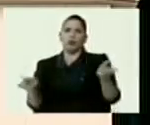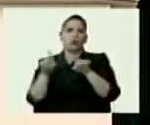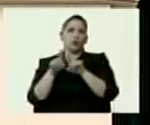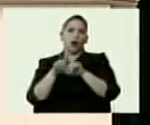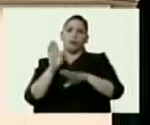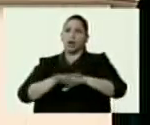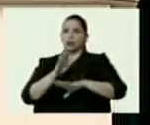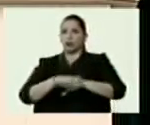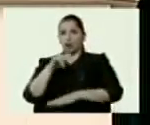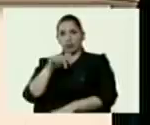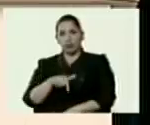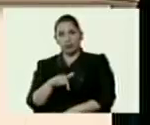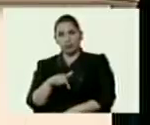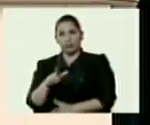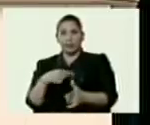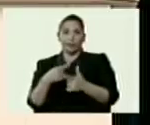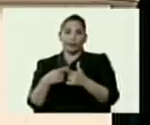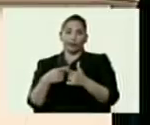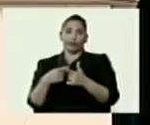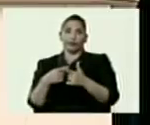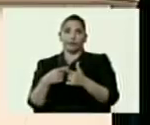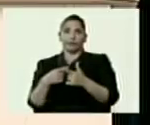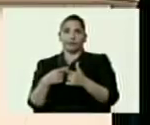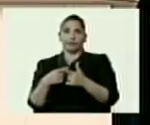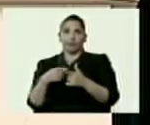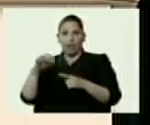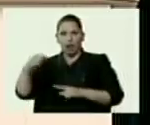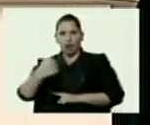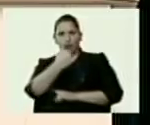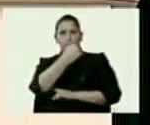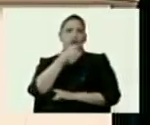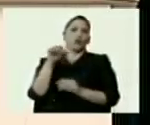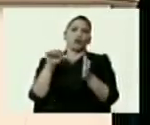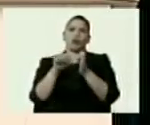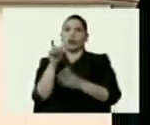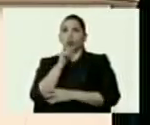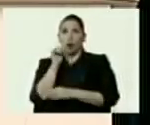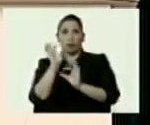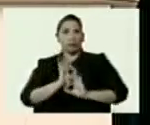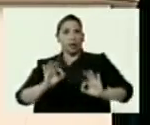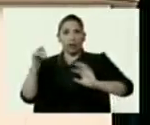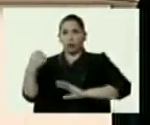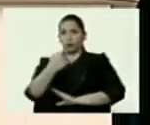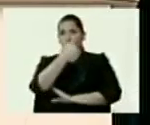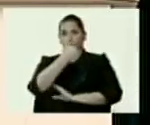ocurrir aquí. Colocan un escudo donde no debe haber ningún tipo de escudo,